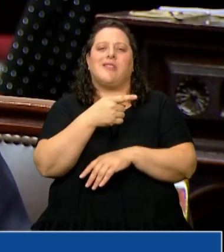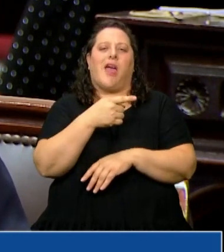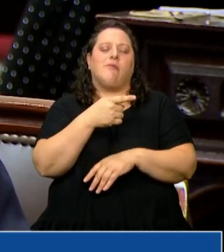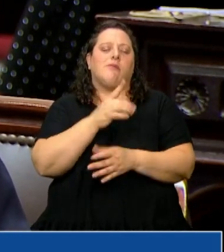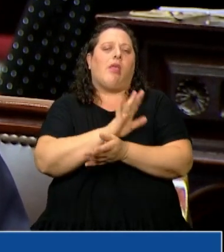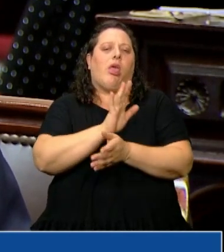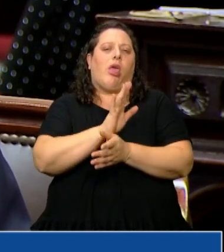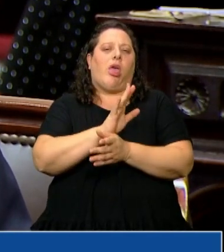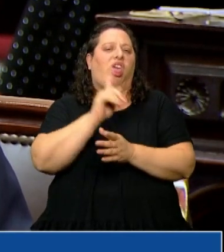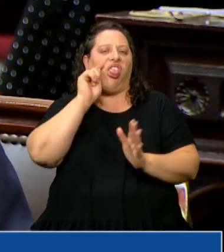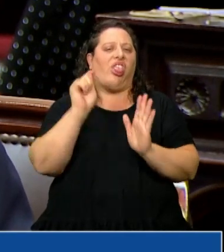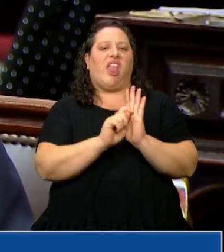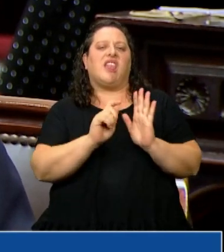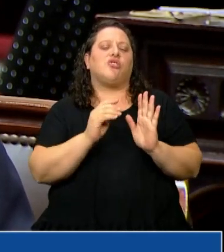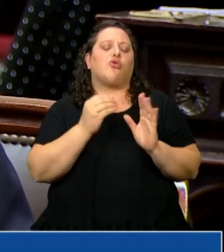de lavado de dinero.